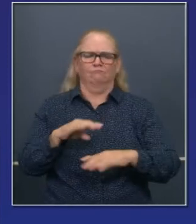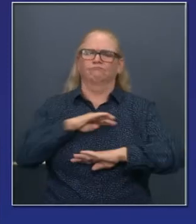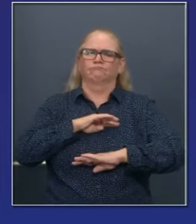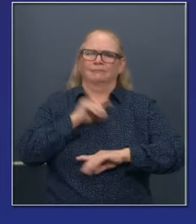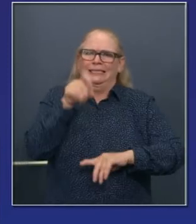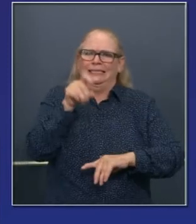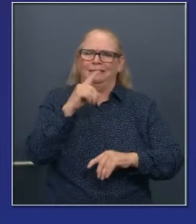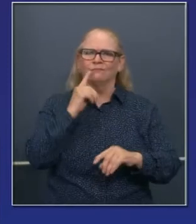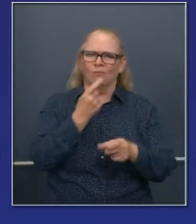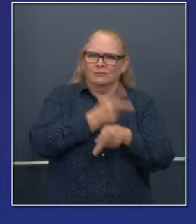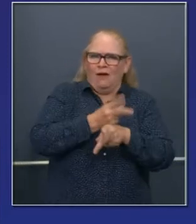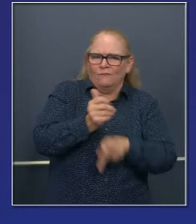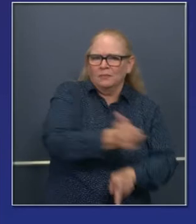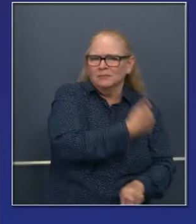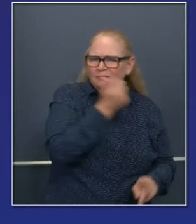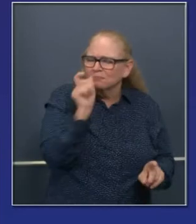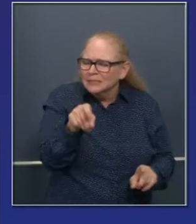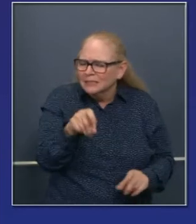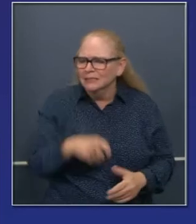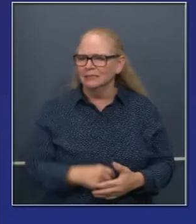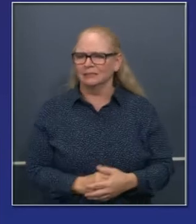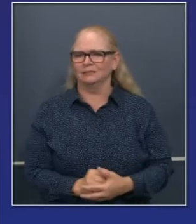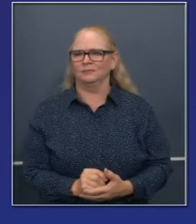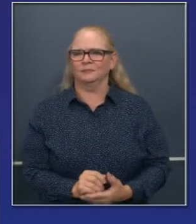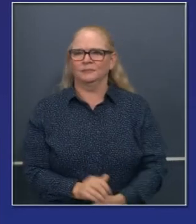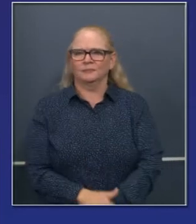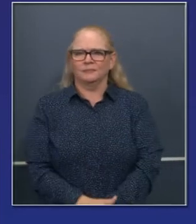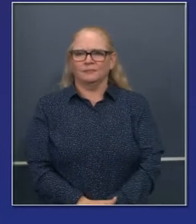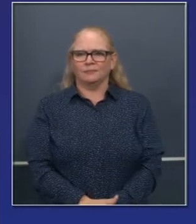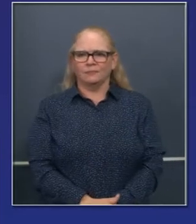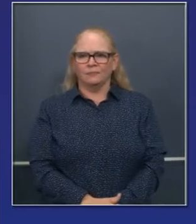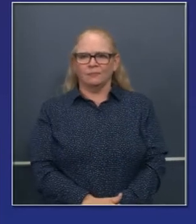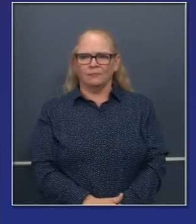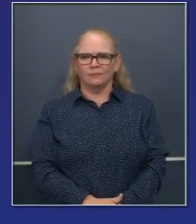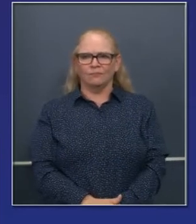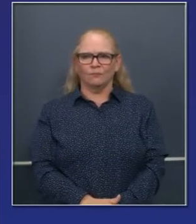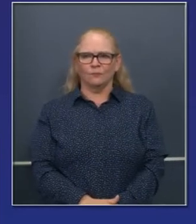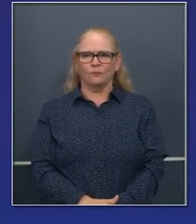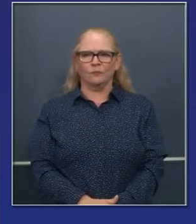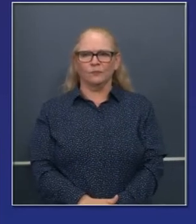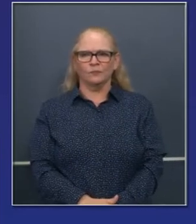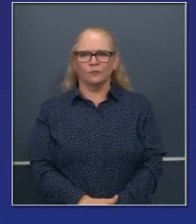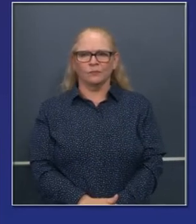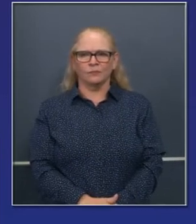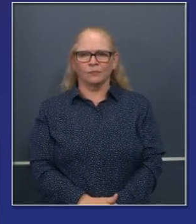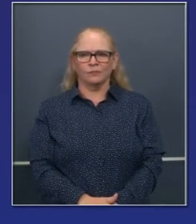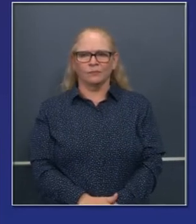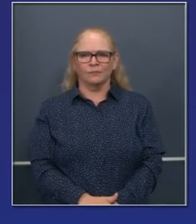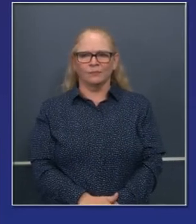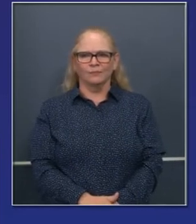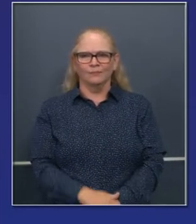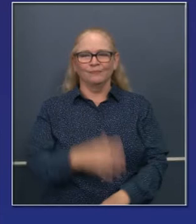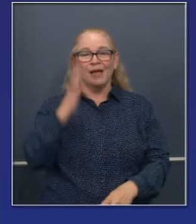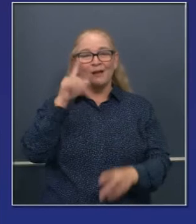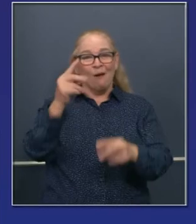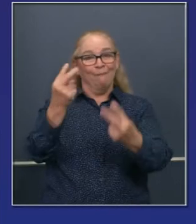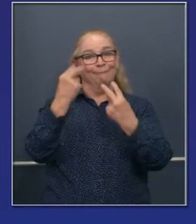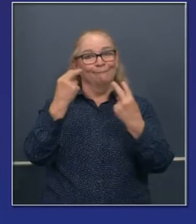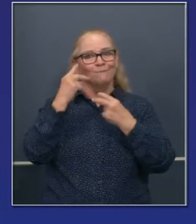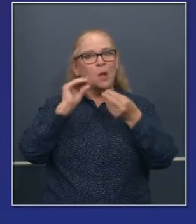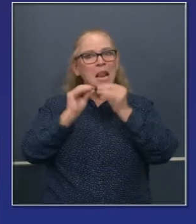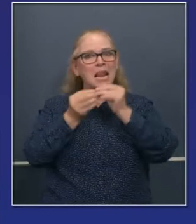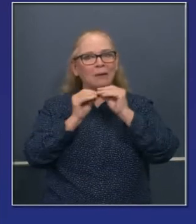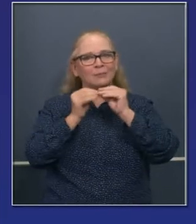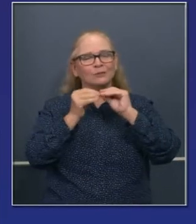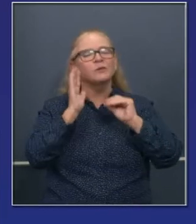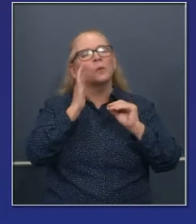información, queremos que se sepa ampliamente todo lo que estamos haciendo y en la otra transparencia les diré más